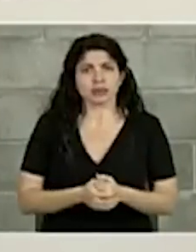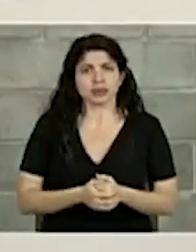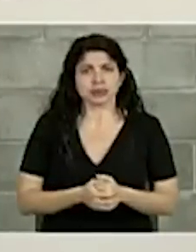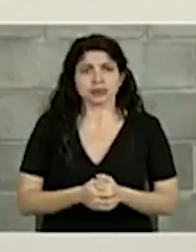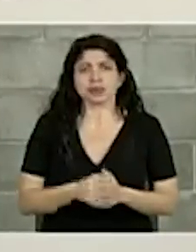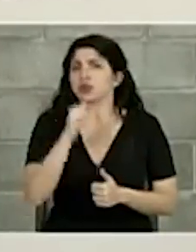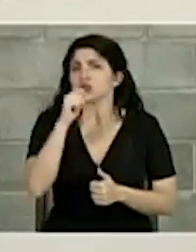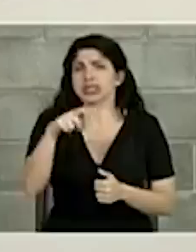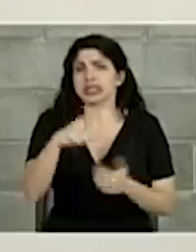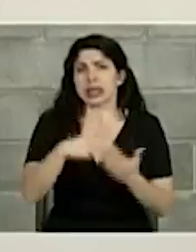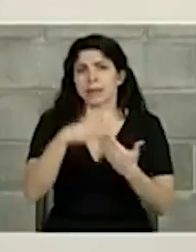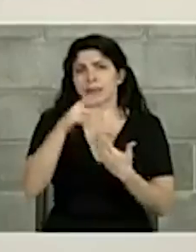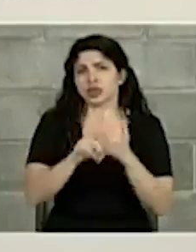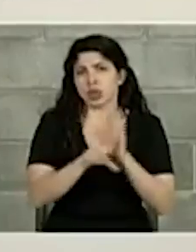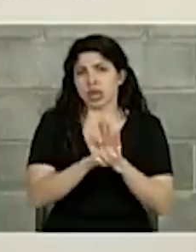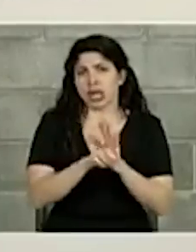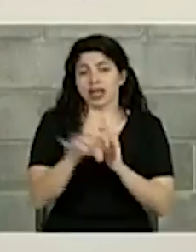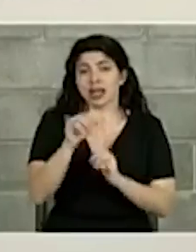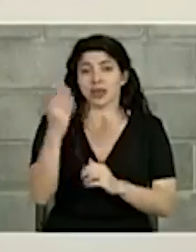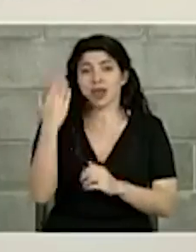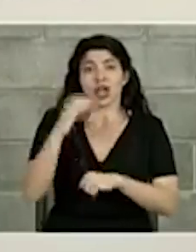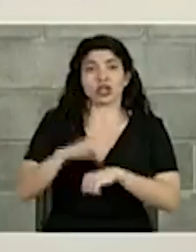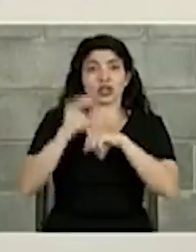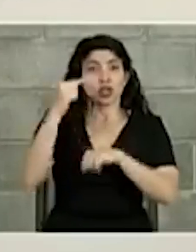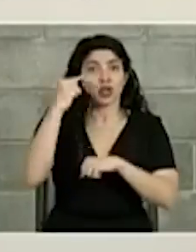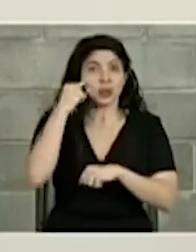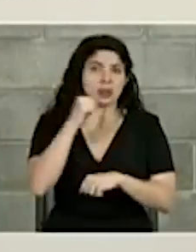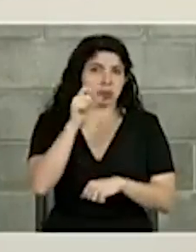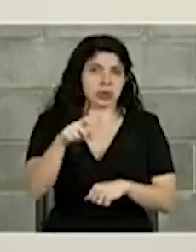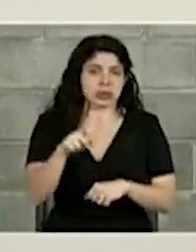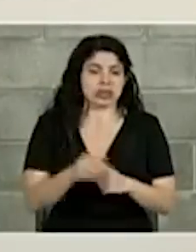no se requiere el proyecto como no se requirió en el caso del consejo gobierno